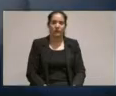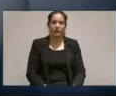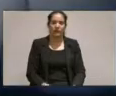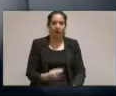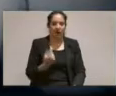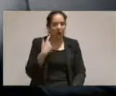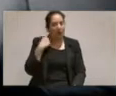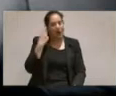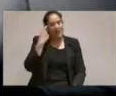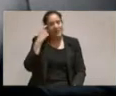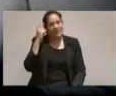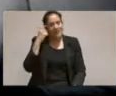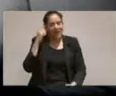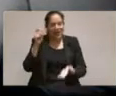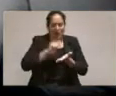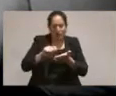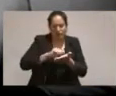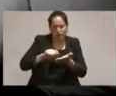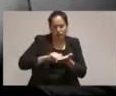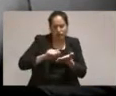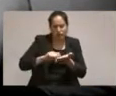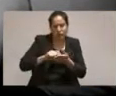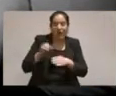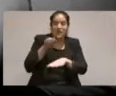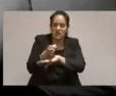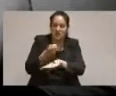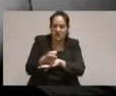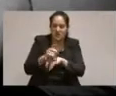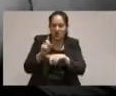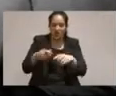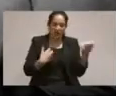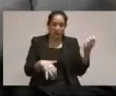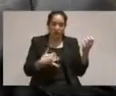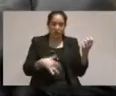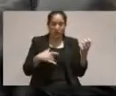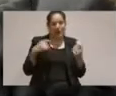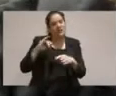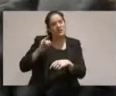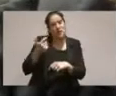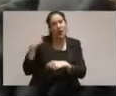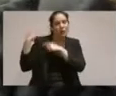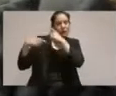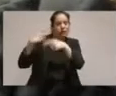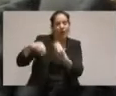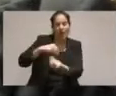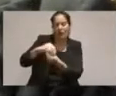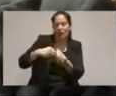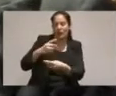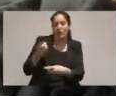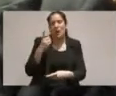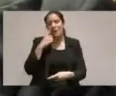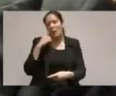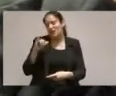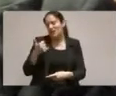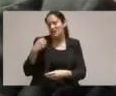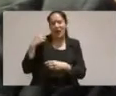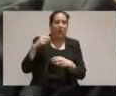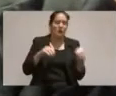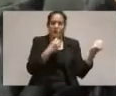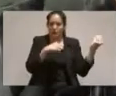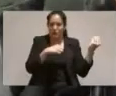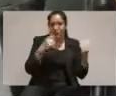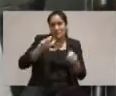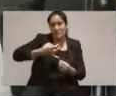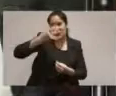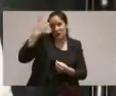Virtuoso compositor, docente y contrabajista, viene de familia, su padre fue músico profesional y desde niño